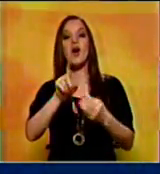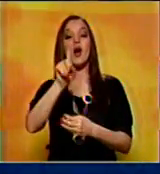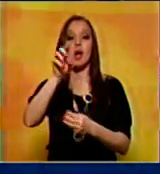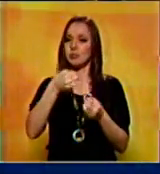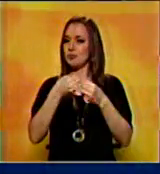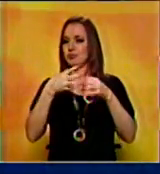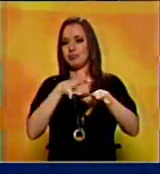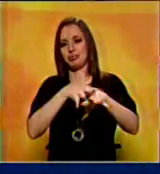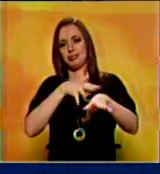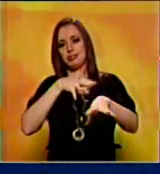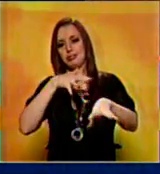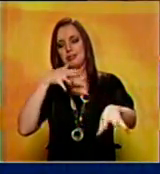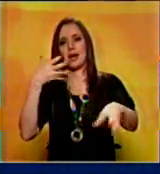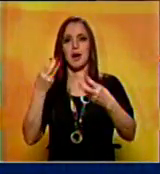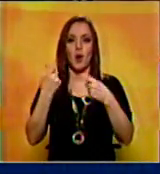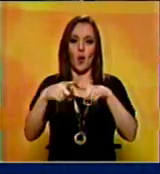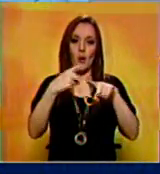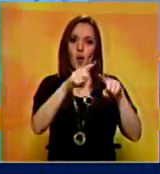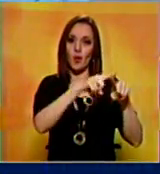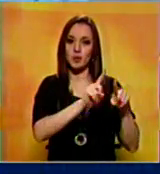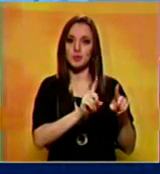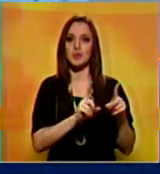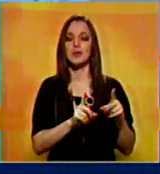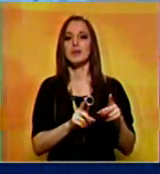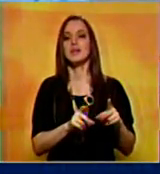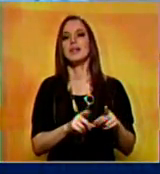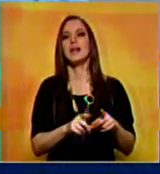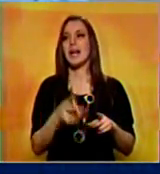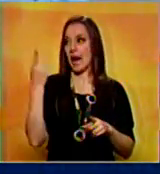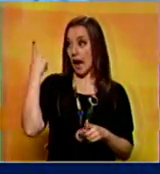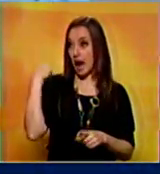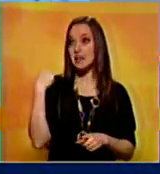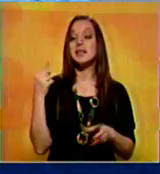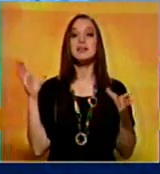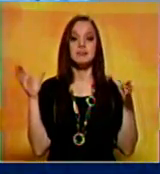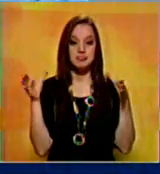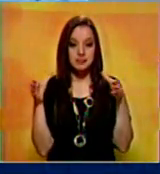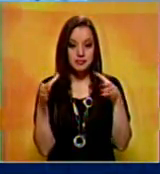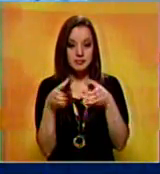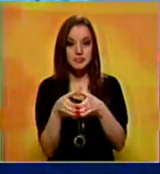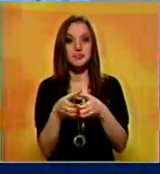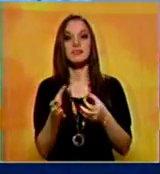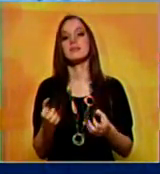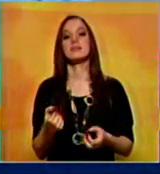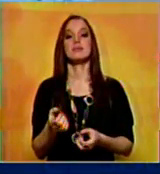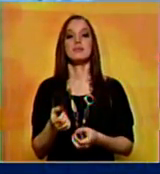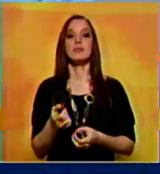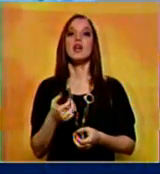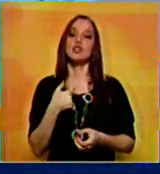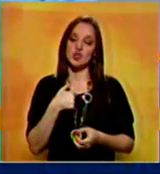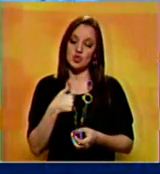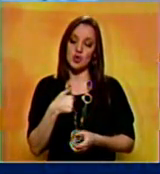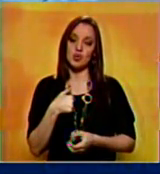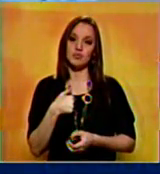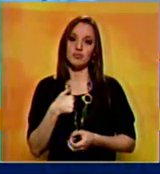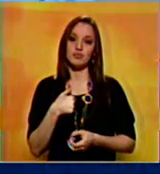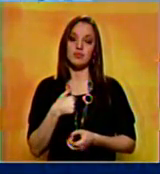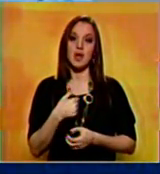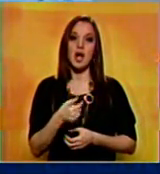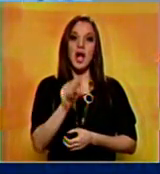una amplia delegación técnica que ha estado desde el día de ayer y me sumo entonces al llamado